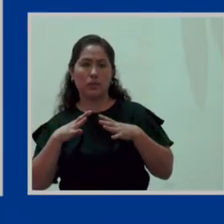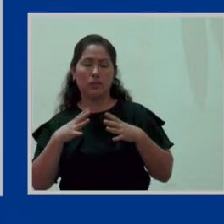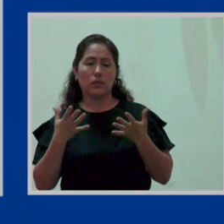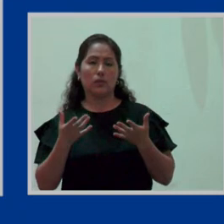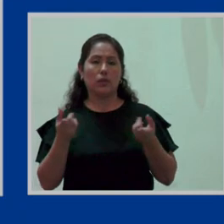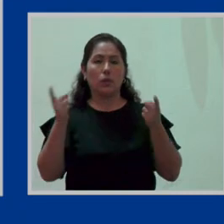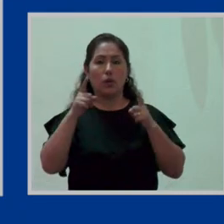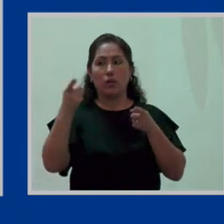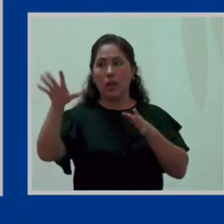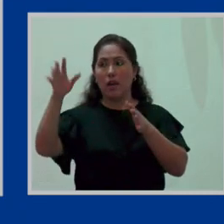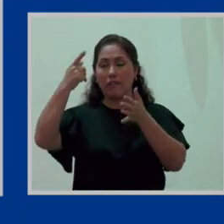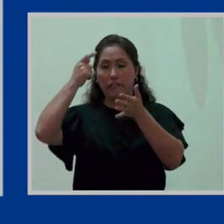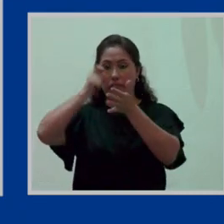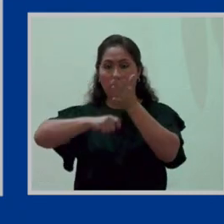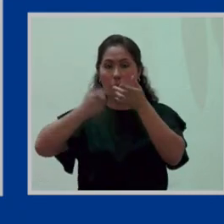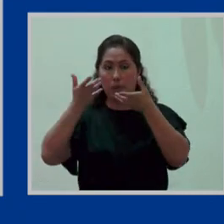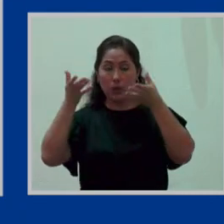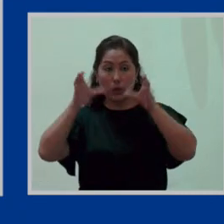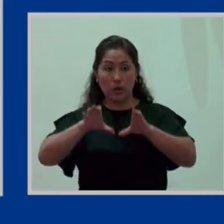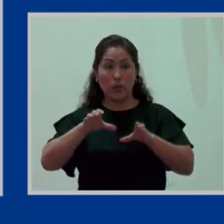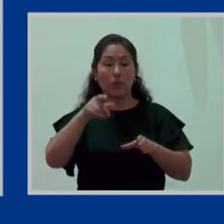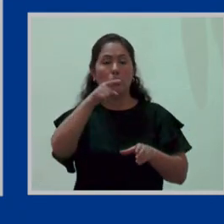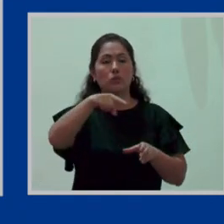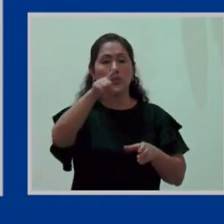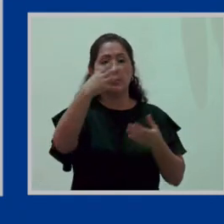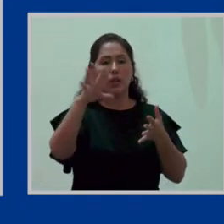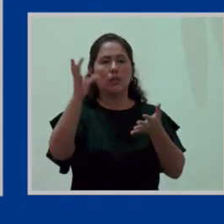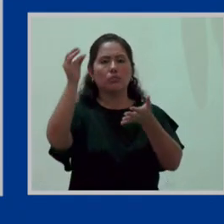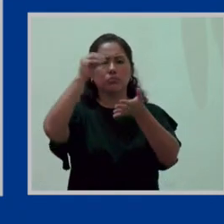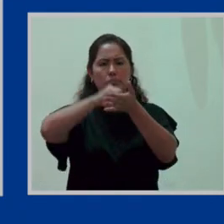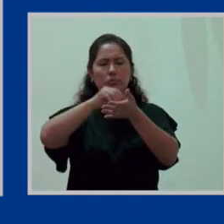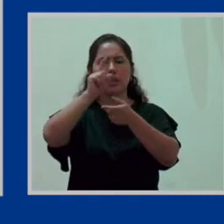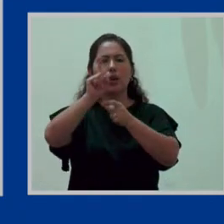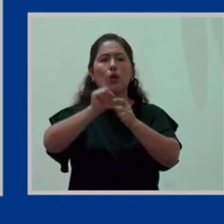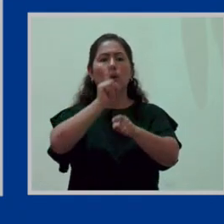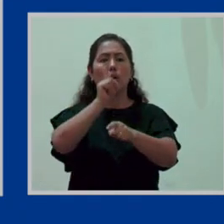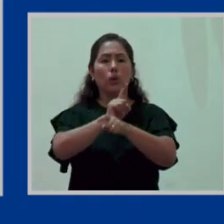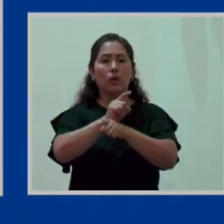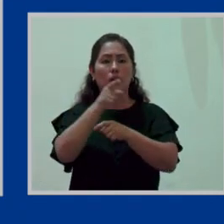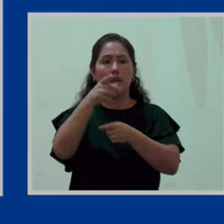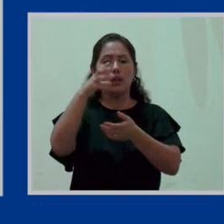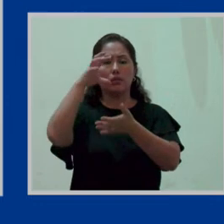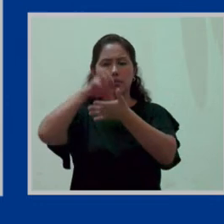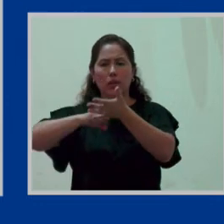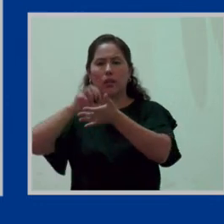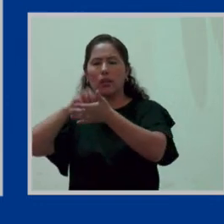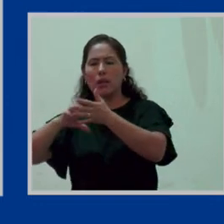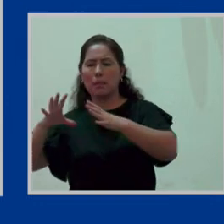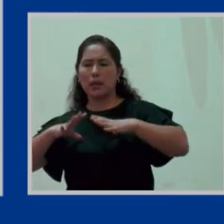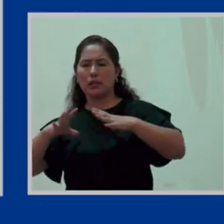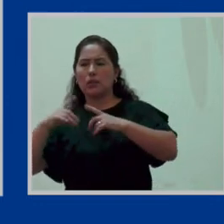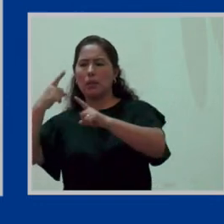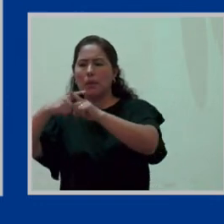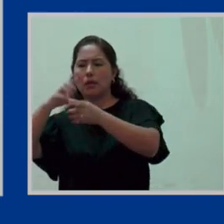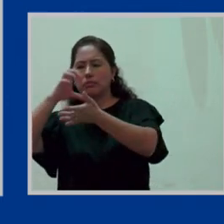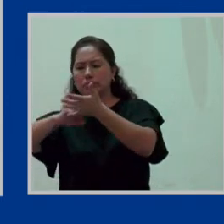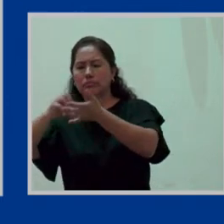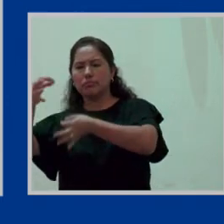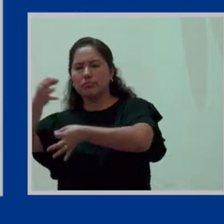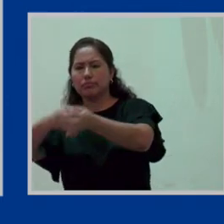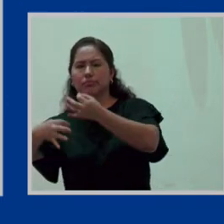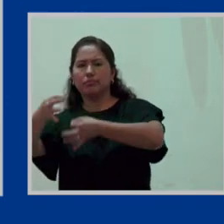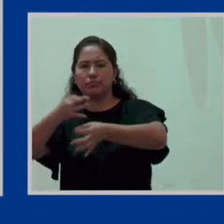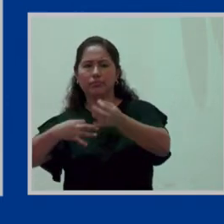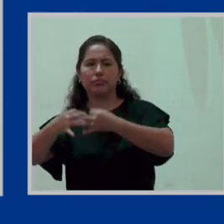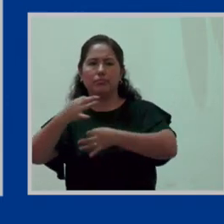firme el acuerdo, allí se colocará si es que estas horas van a ir descontándose a cuenta de mis vacaciones o es acaso